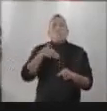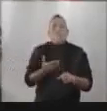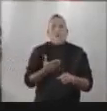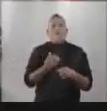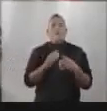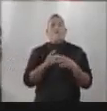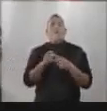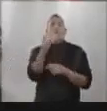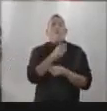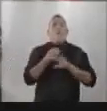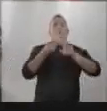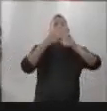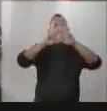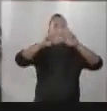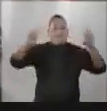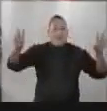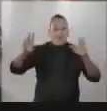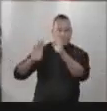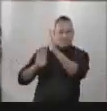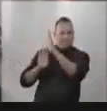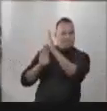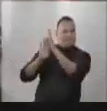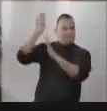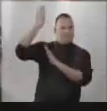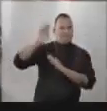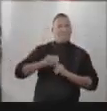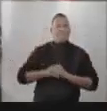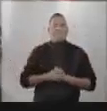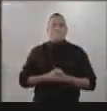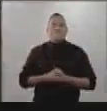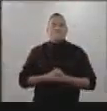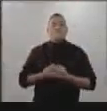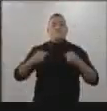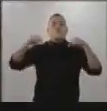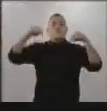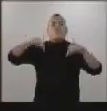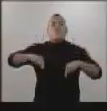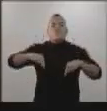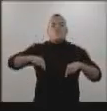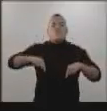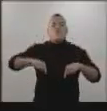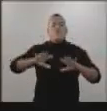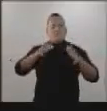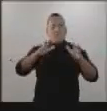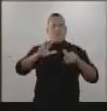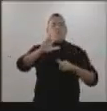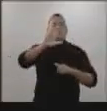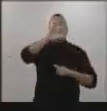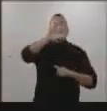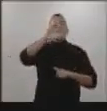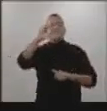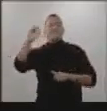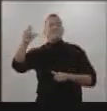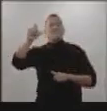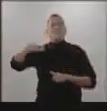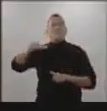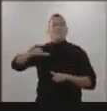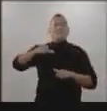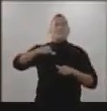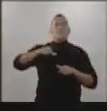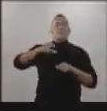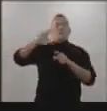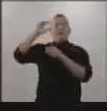posible para consolidar la paz y la prosperidad. Hoy están con nosotros unos 300